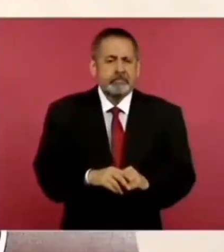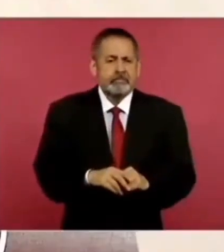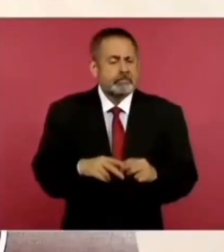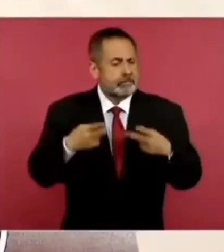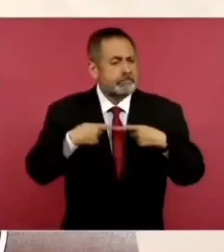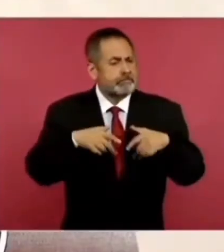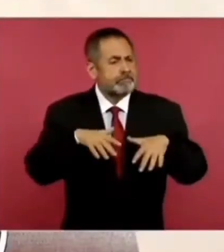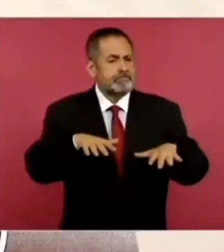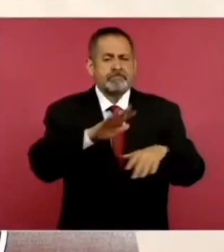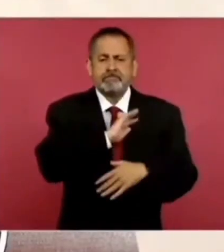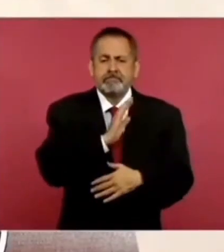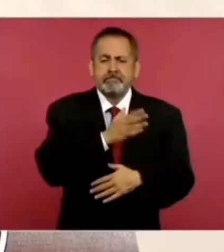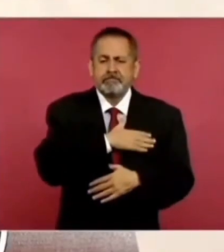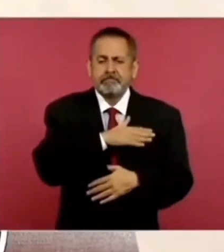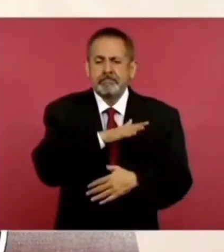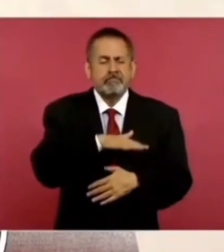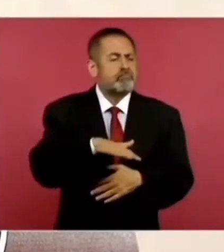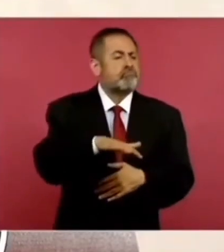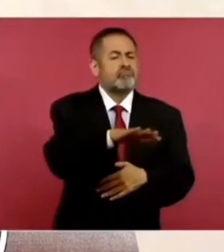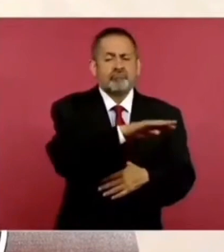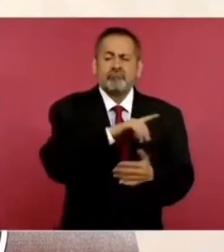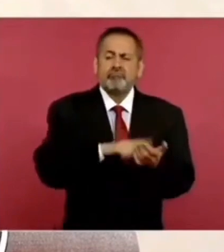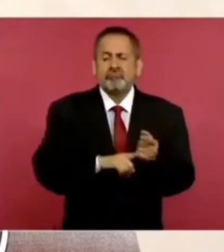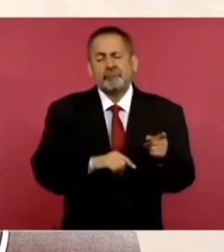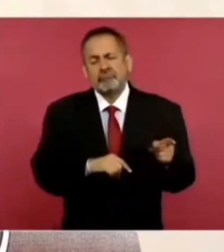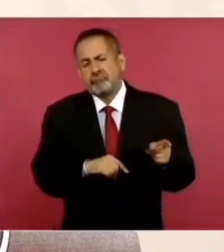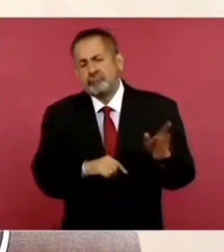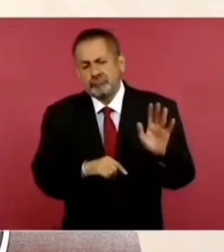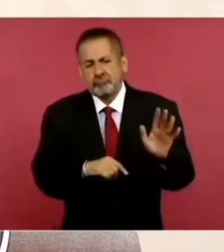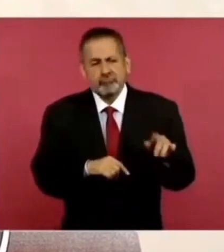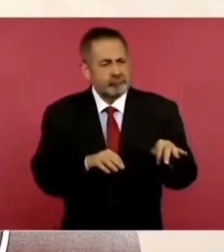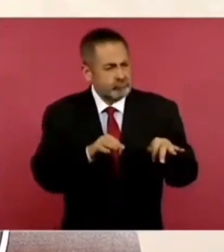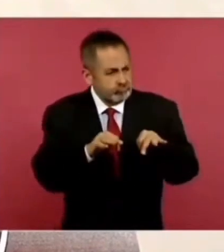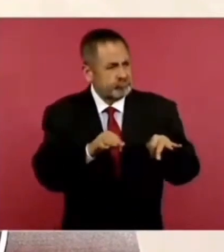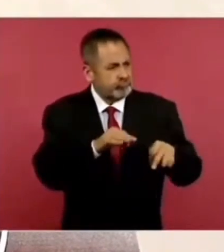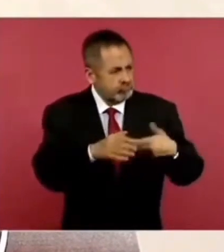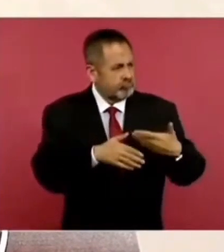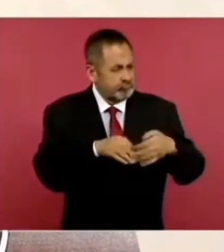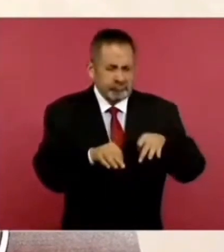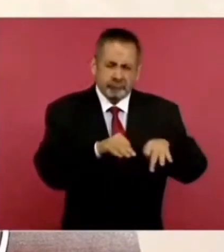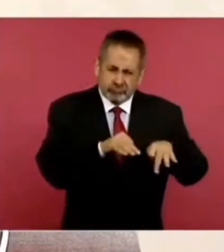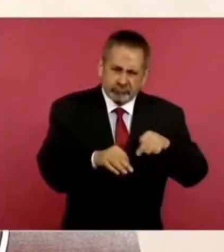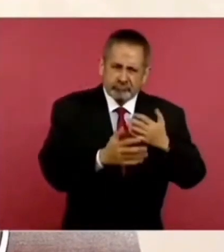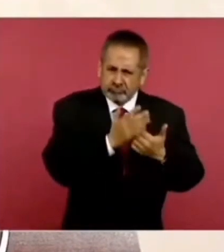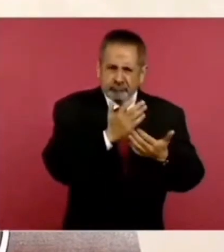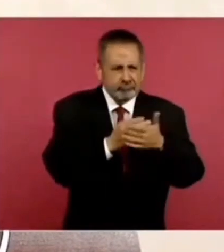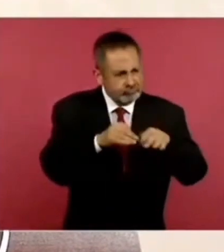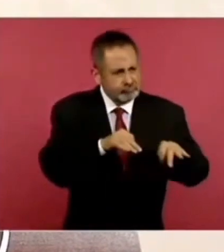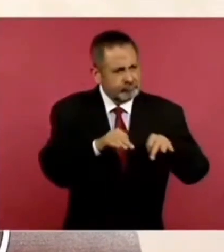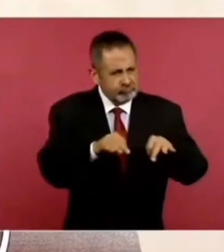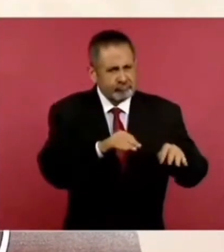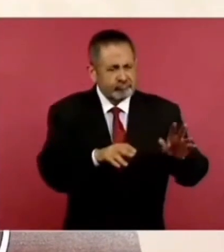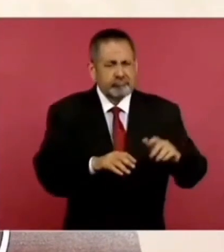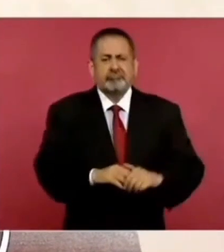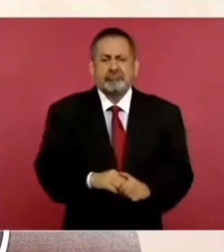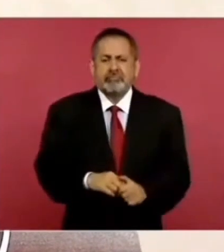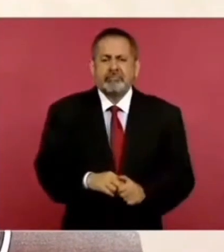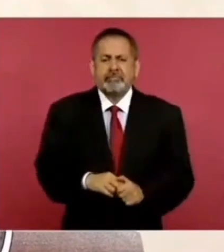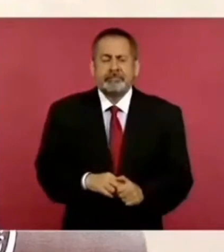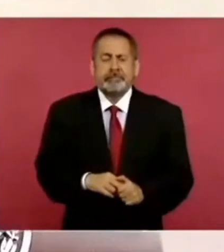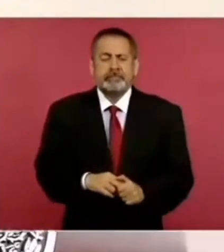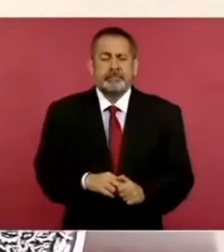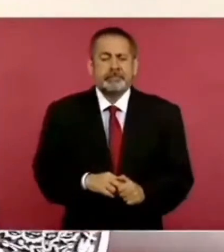español es un pueblo trabajador, un pueblo